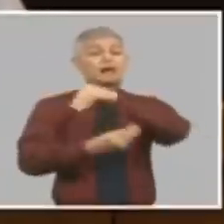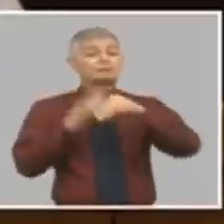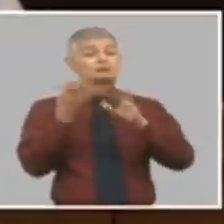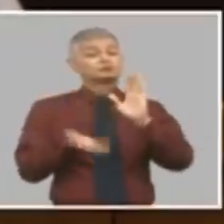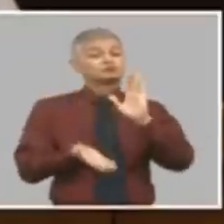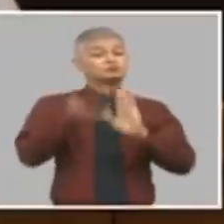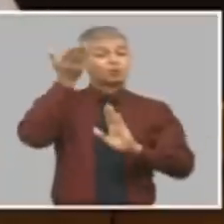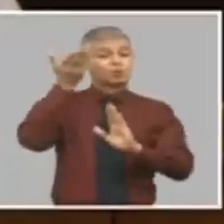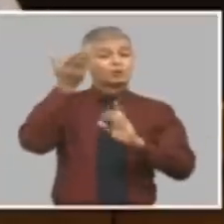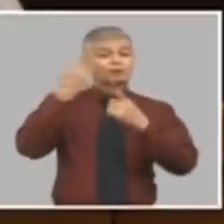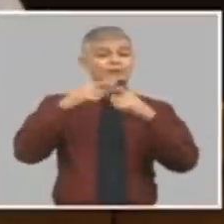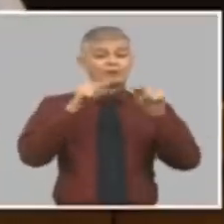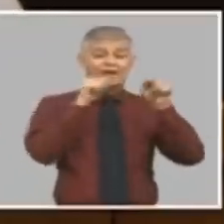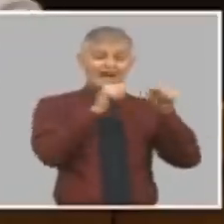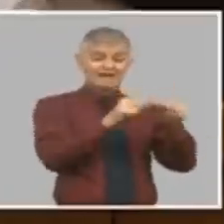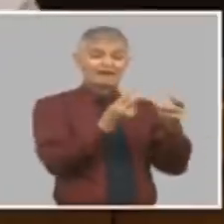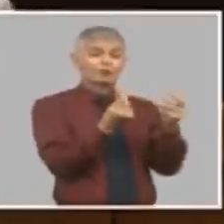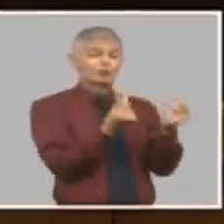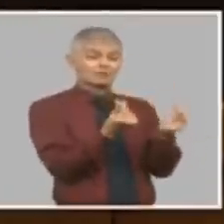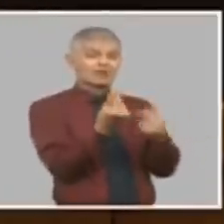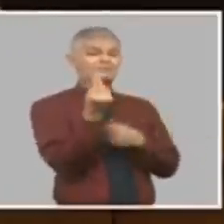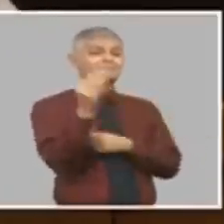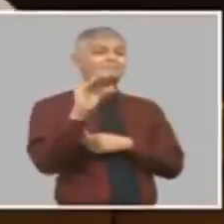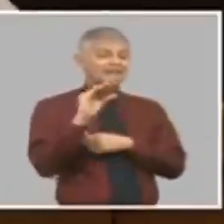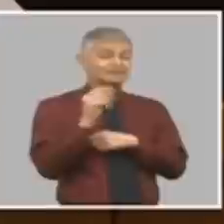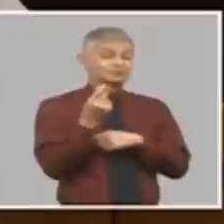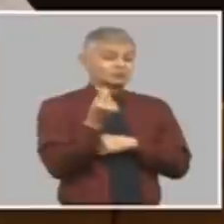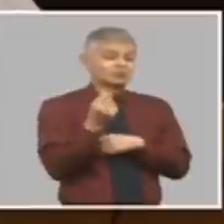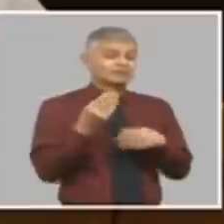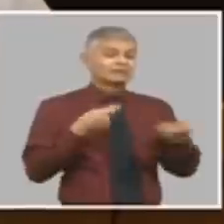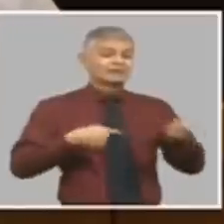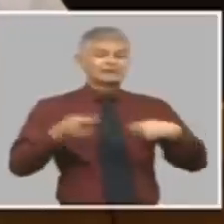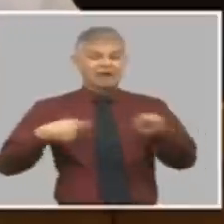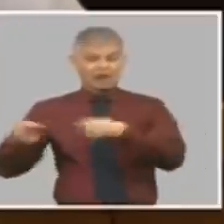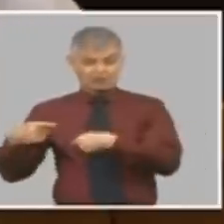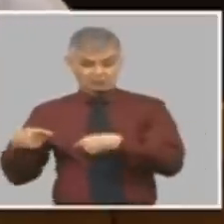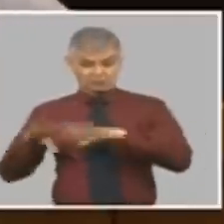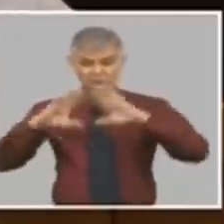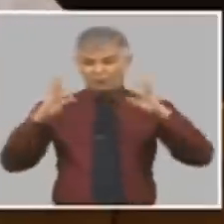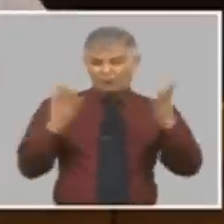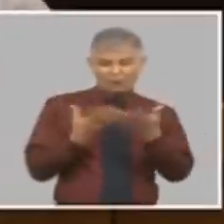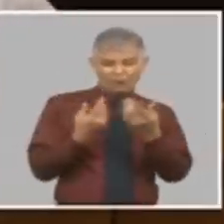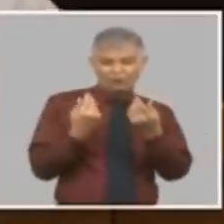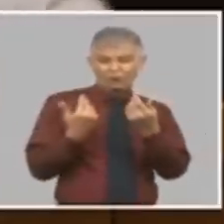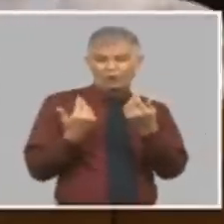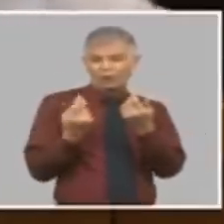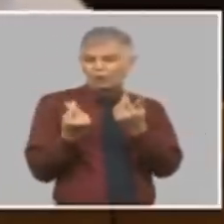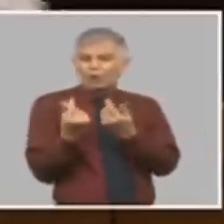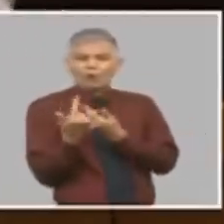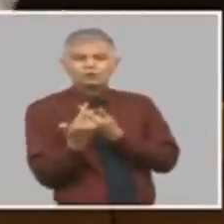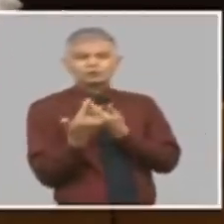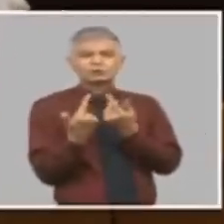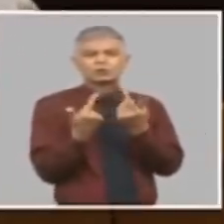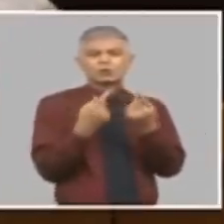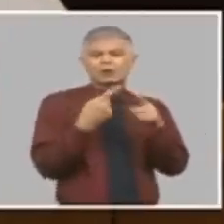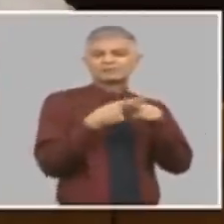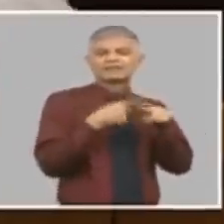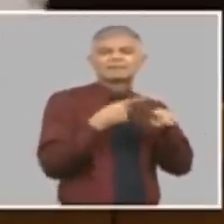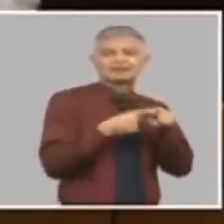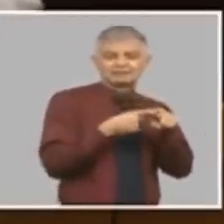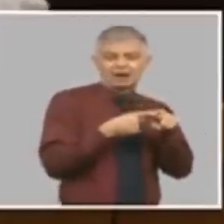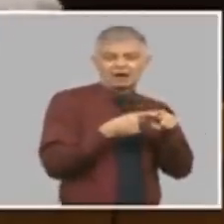economía hay precios del mercado y si usted a todos los costos la materia prima por la devaluación se lo quiere poner